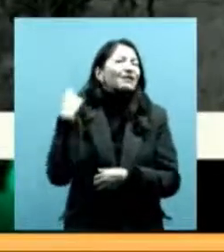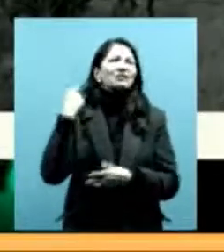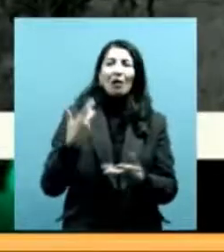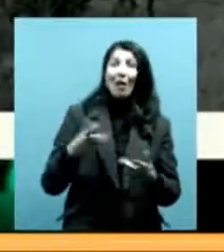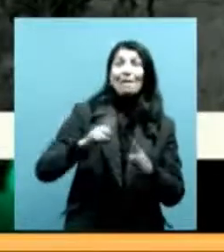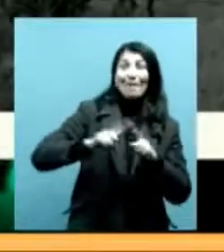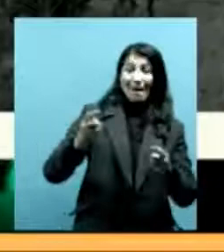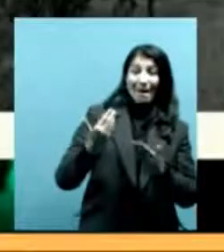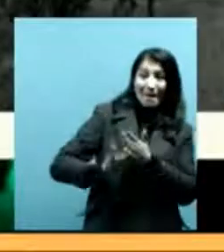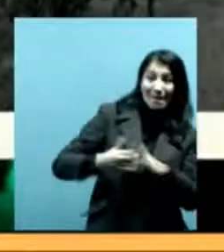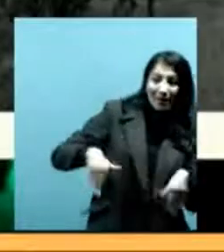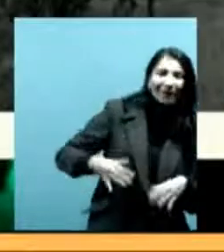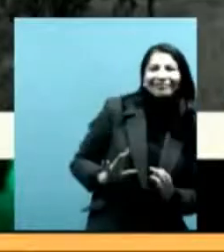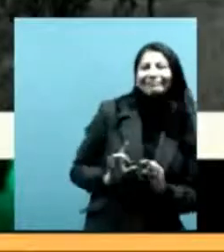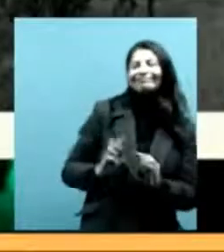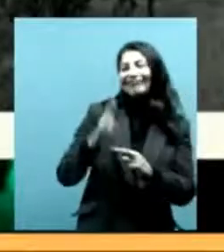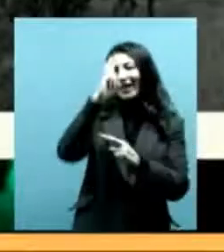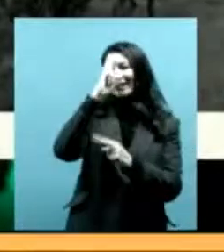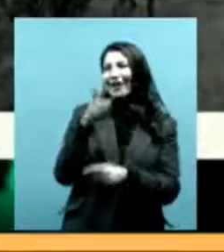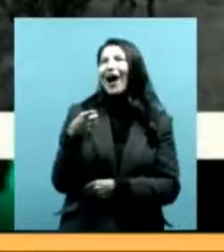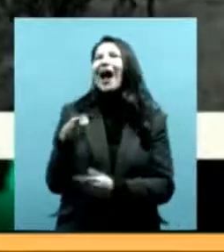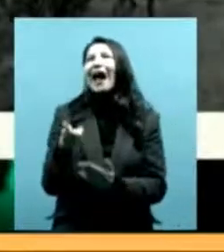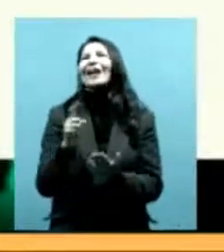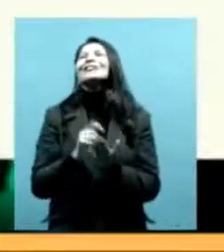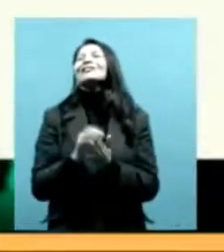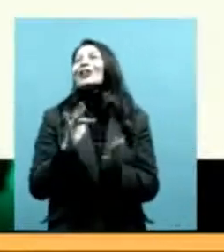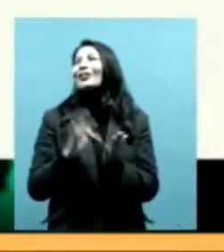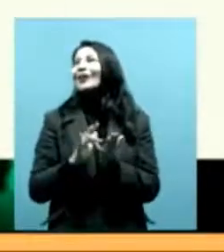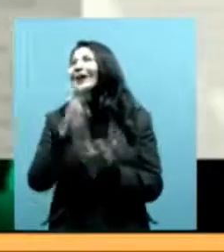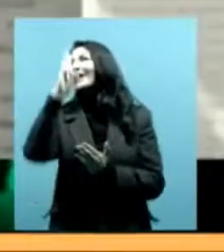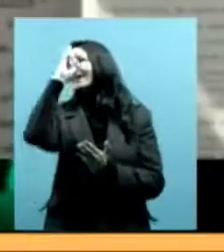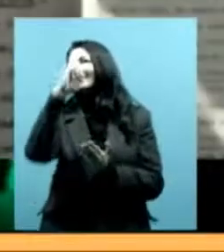de los cuales incluso se puede identificar la cantidad de años.